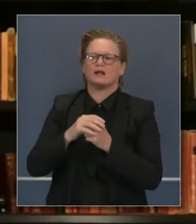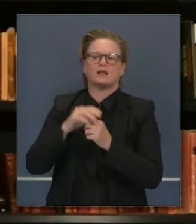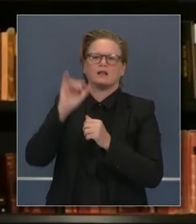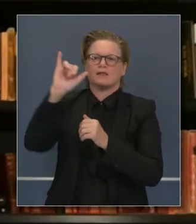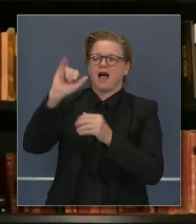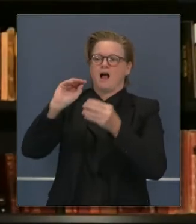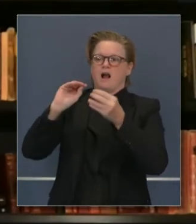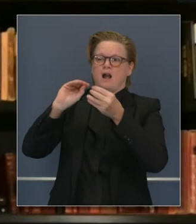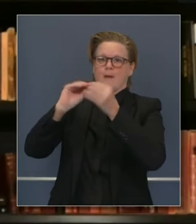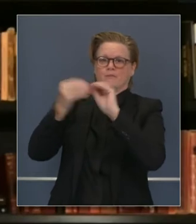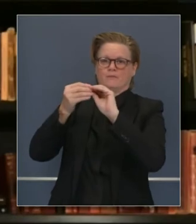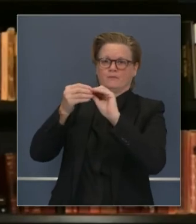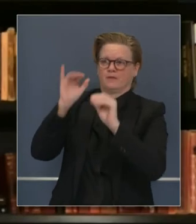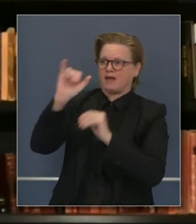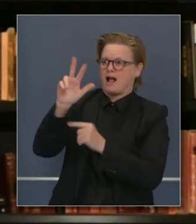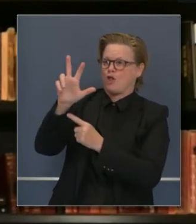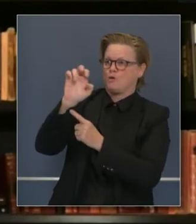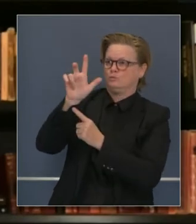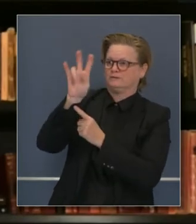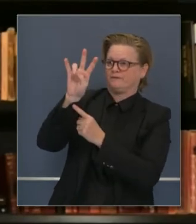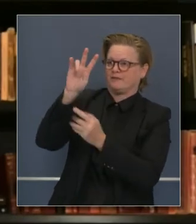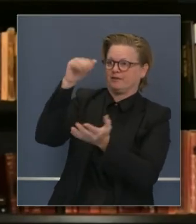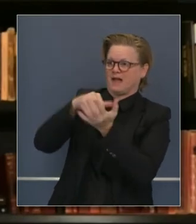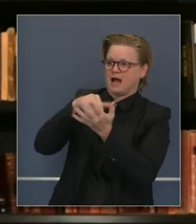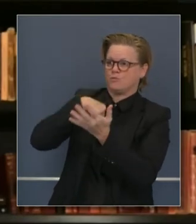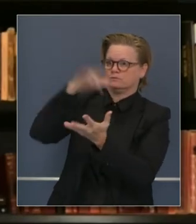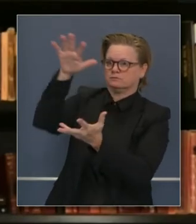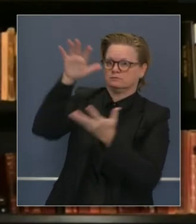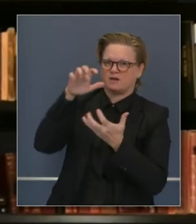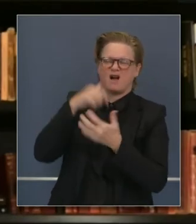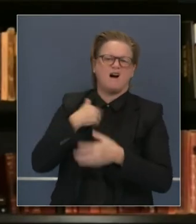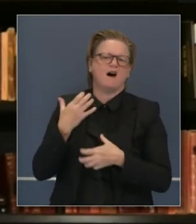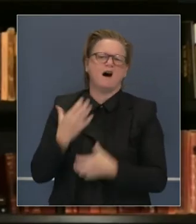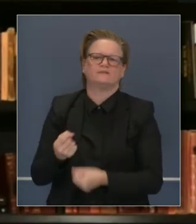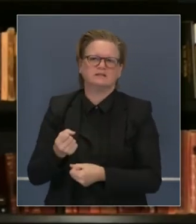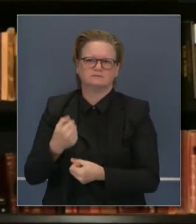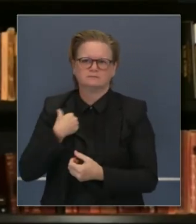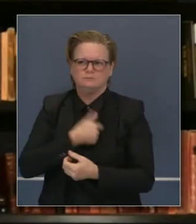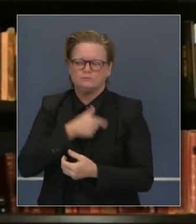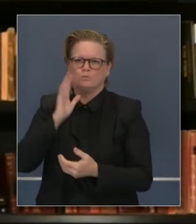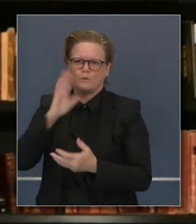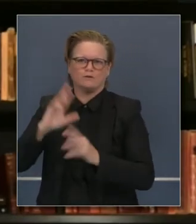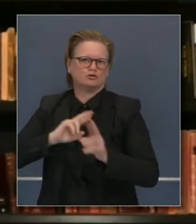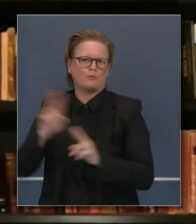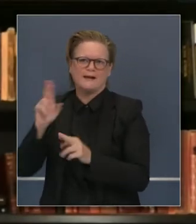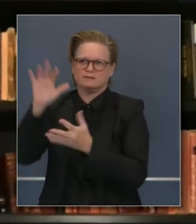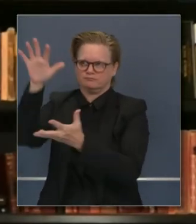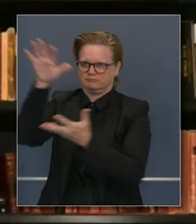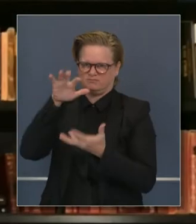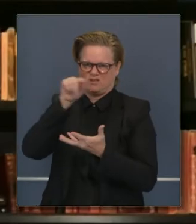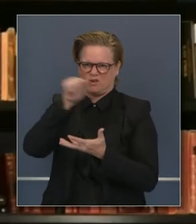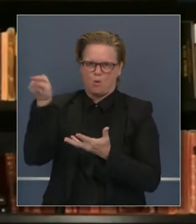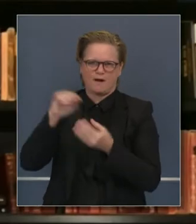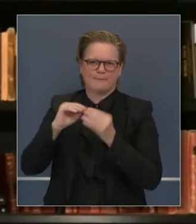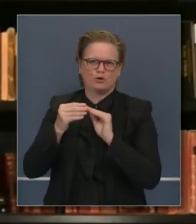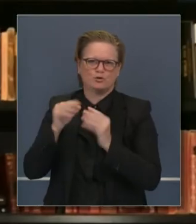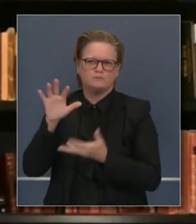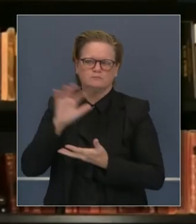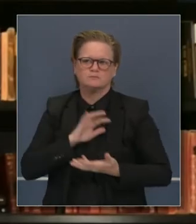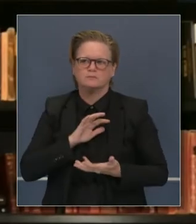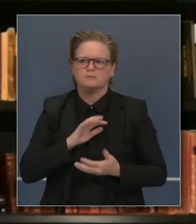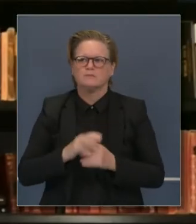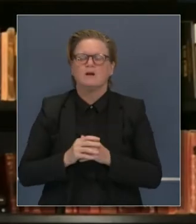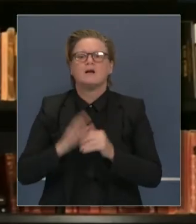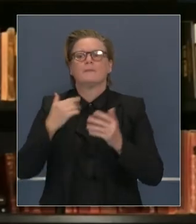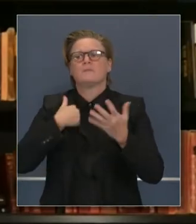razón. Y esto debe ya conocerlo. Hace un momento lo indiqué implícitamente. Y gracias